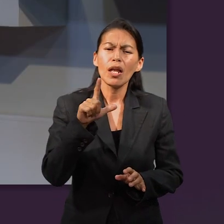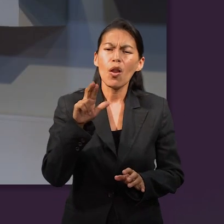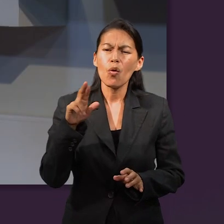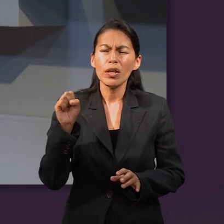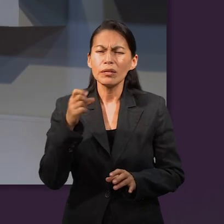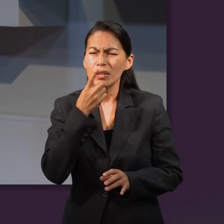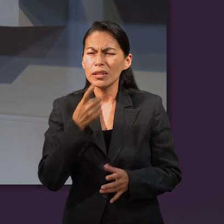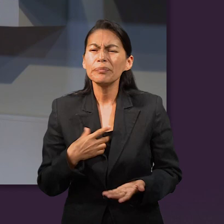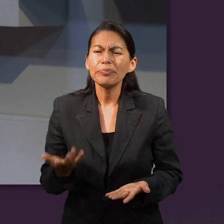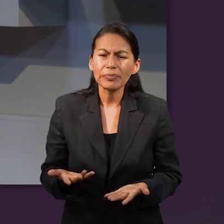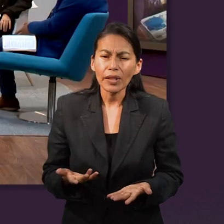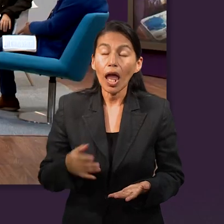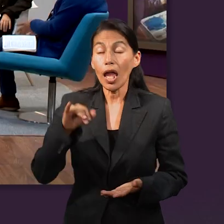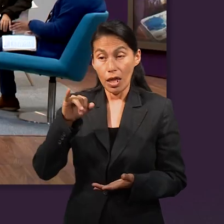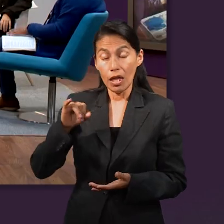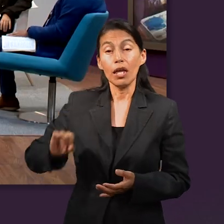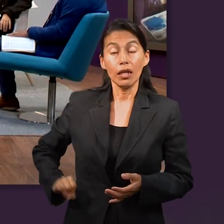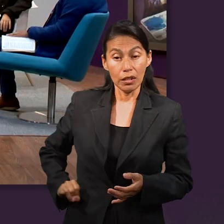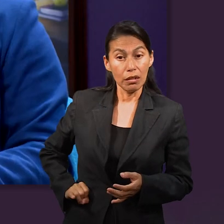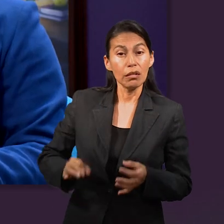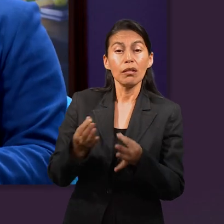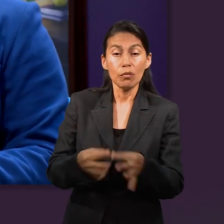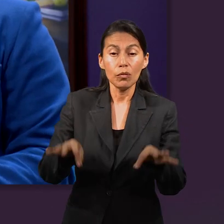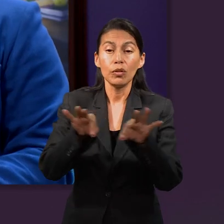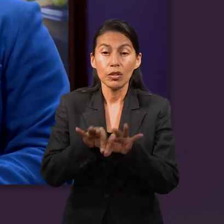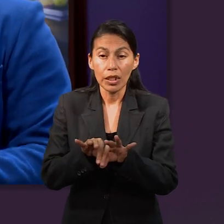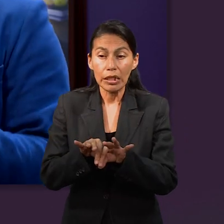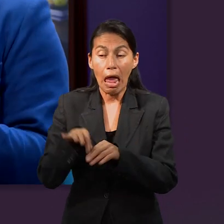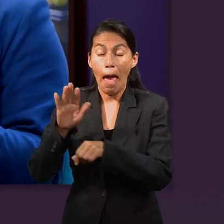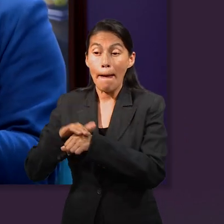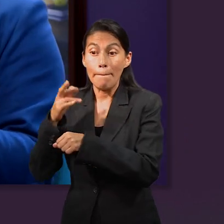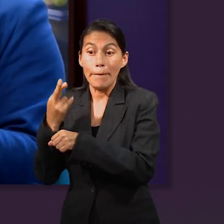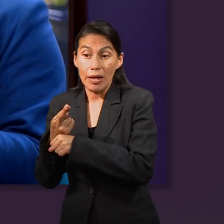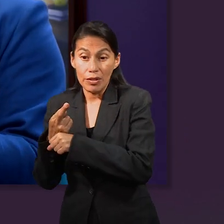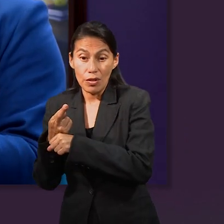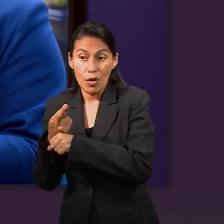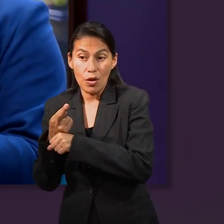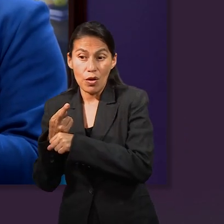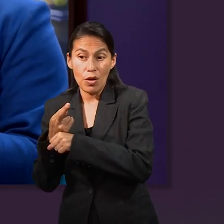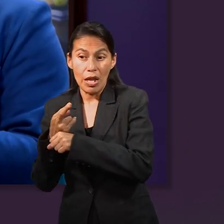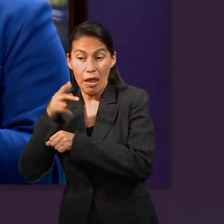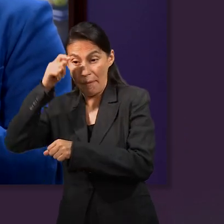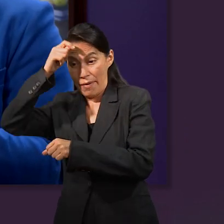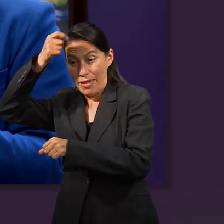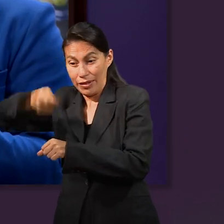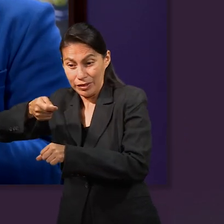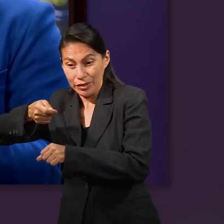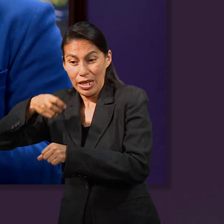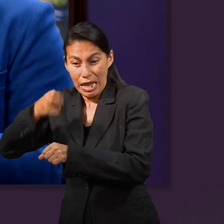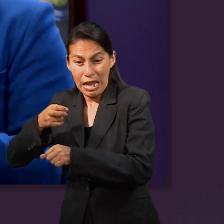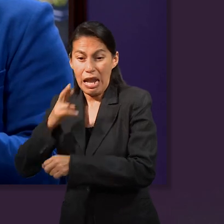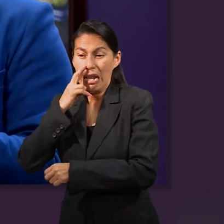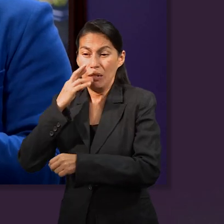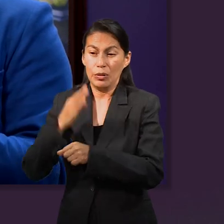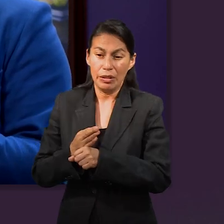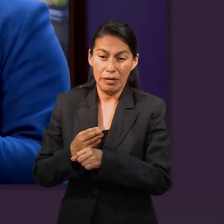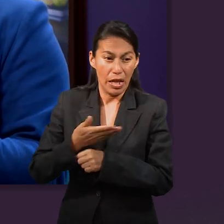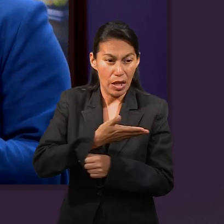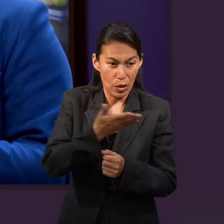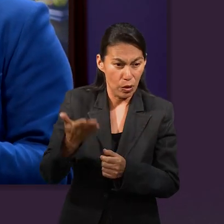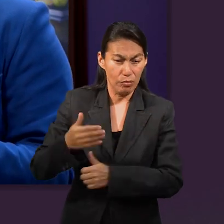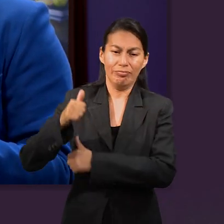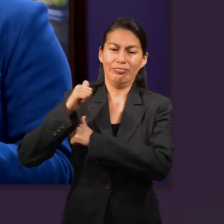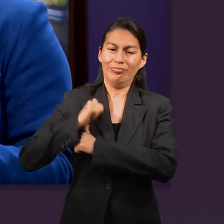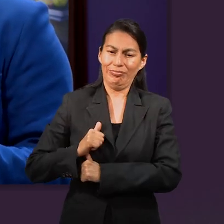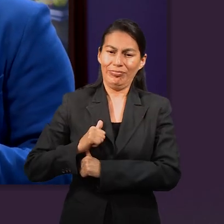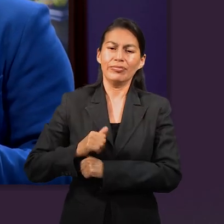José Luis me estaba platicando precisamente eso. Sí, es interesante porque es importante en el sentido de que el mayor al tener la primogenitura tiene la